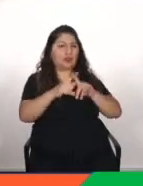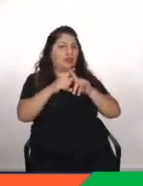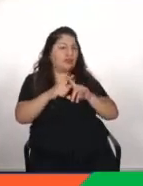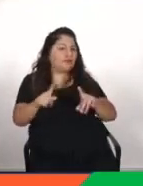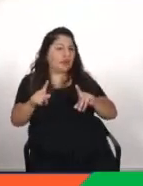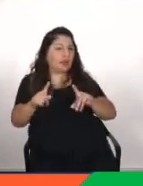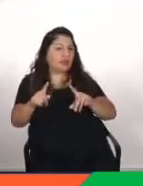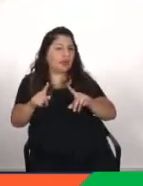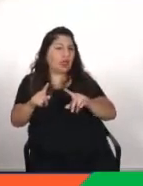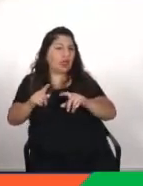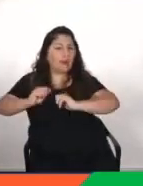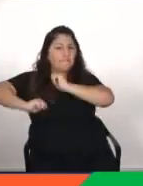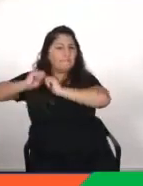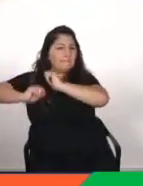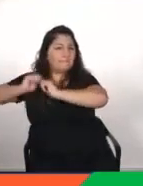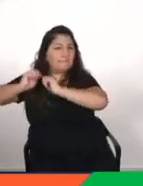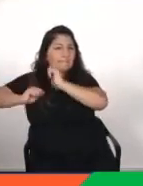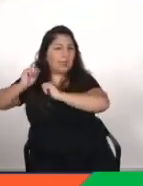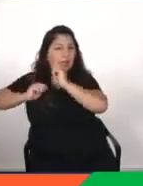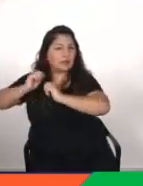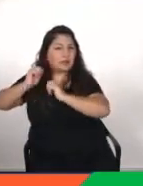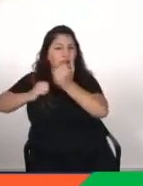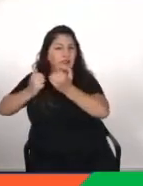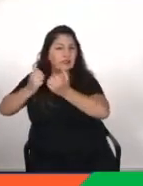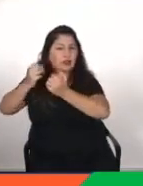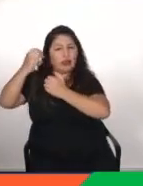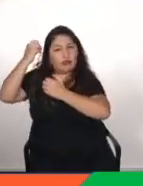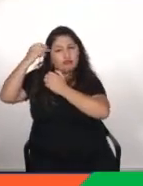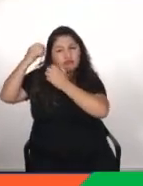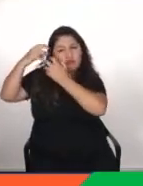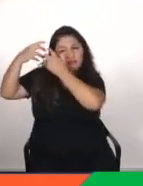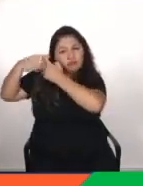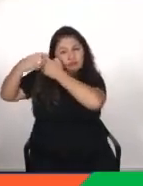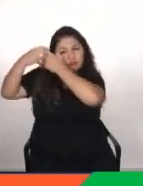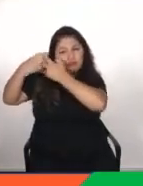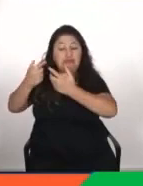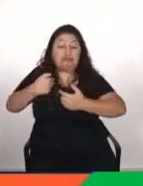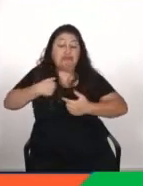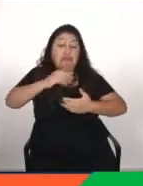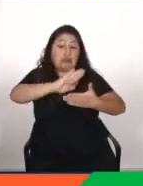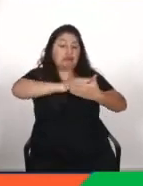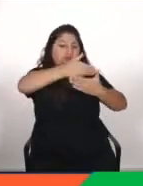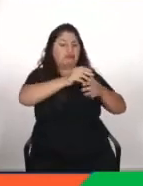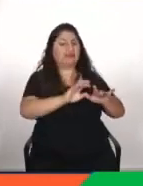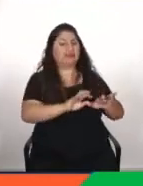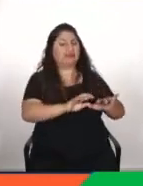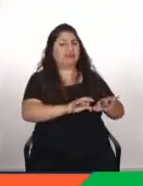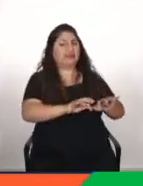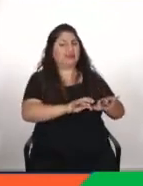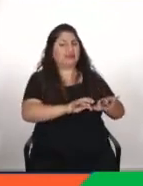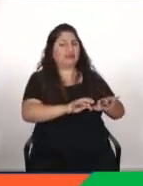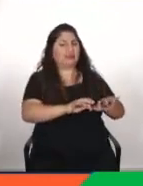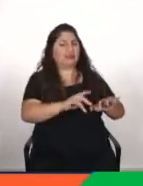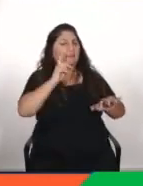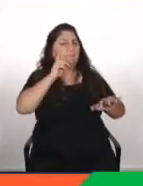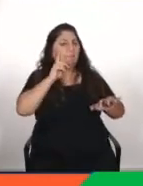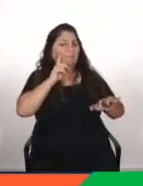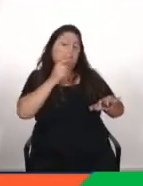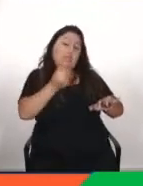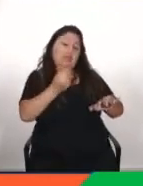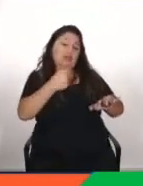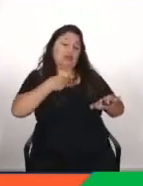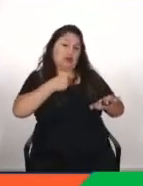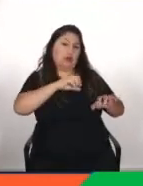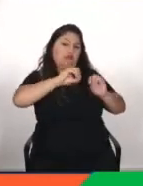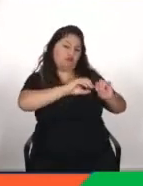bueno ver la diferencia porque yo puedo aprender un lenguaje de programación y ya siento que estoy programando una máquina, ¿no? Claro Entonces, ¿qué aporta esta nueva rama